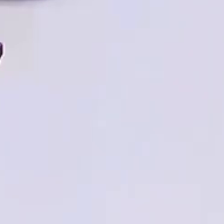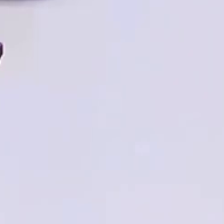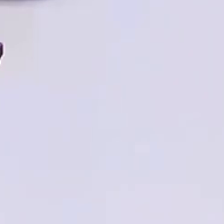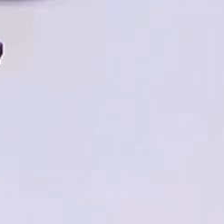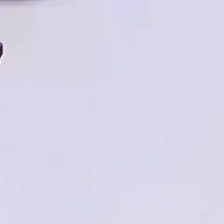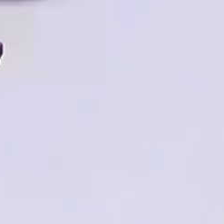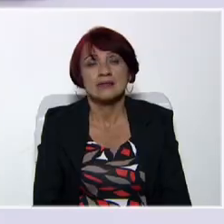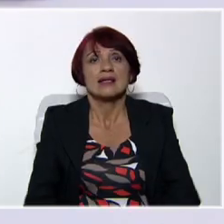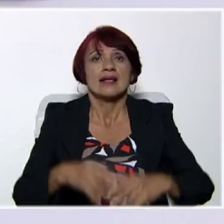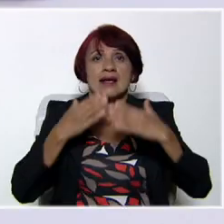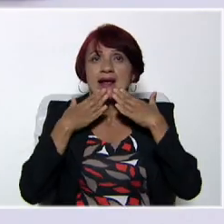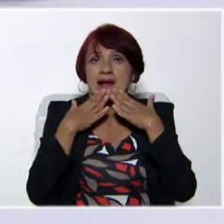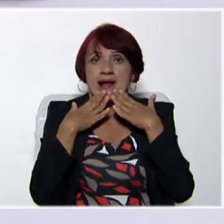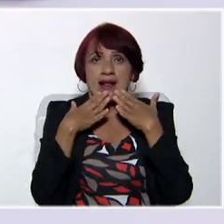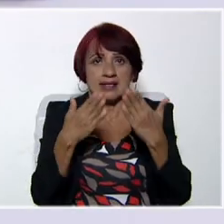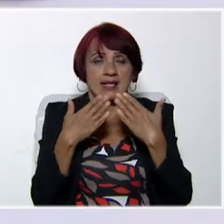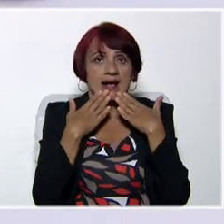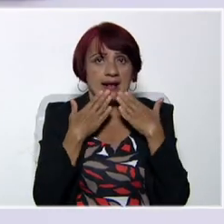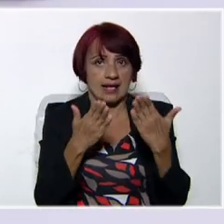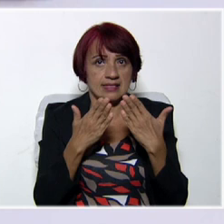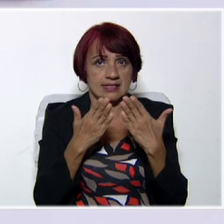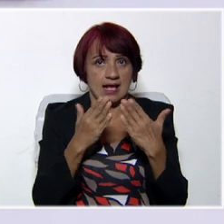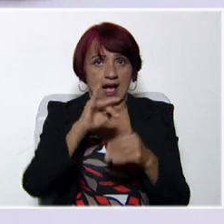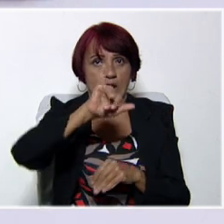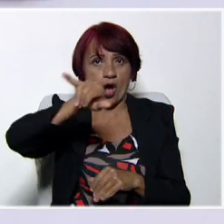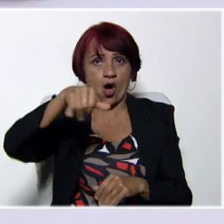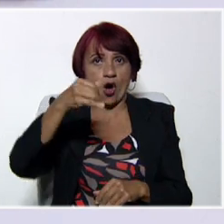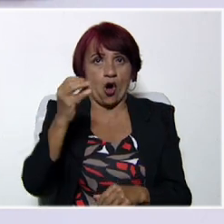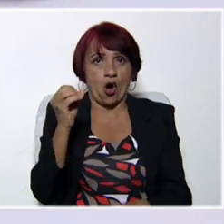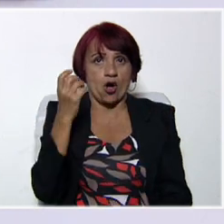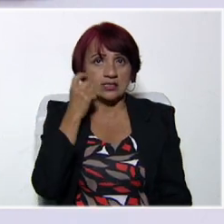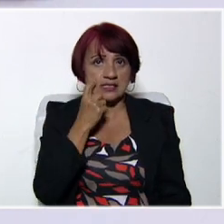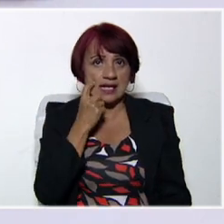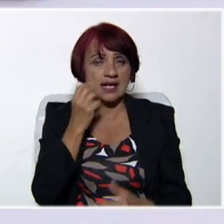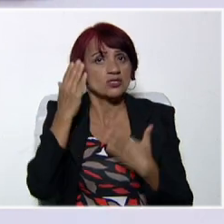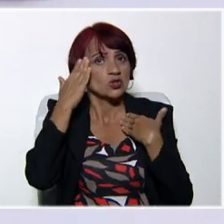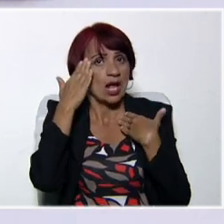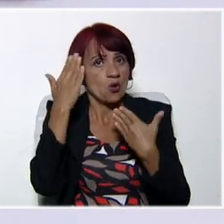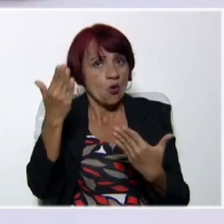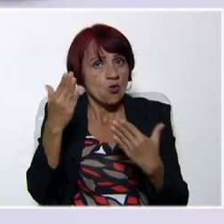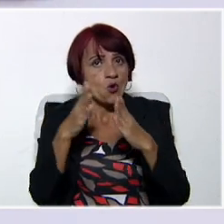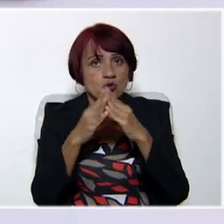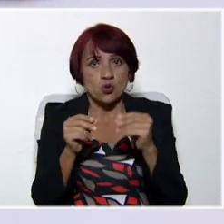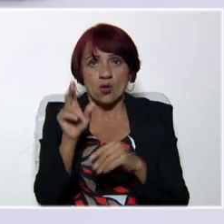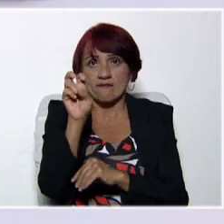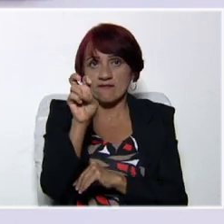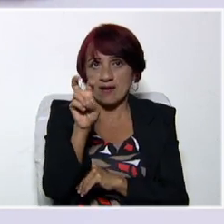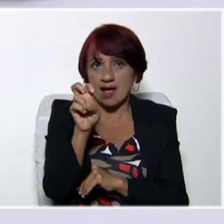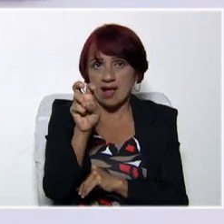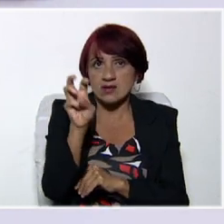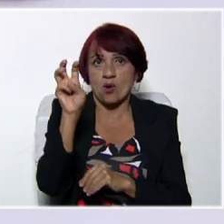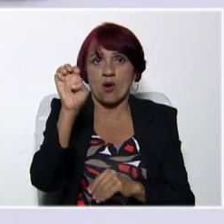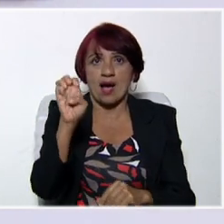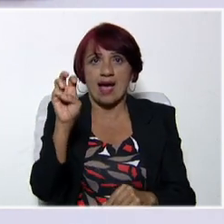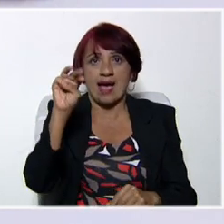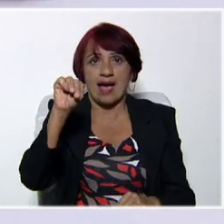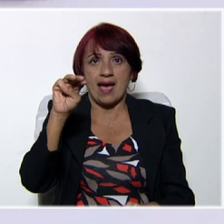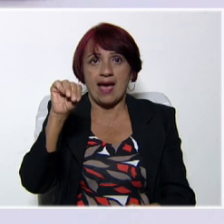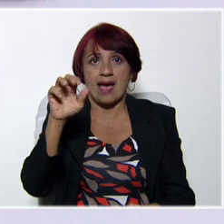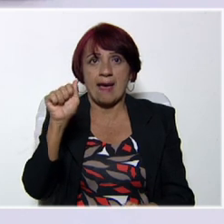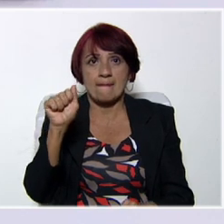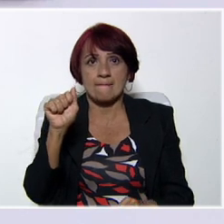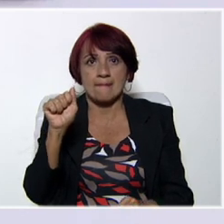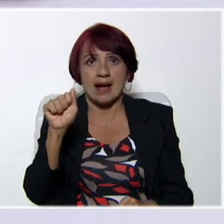Muchas gracias, José Leonardo. Muy buenas tardes a todos en casa. Los saluda como todos los viernes la profesora Enma Borromé del área de educación